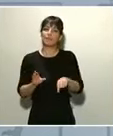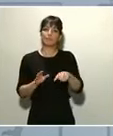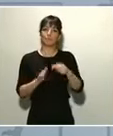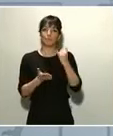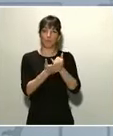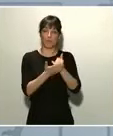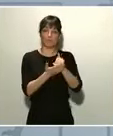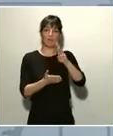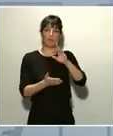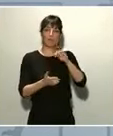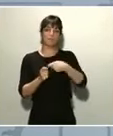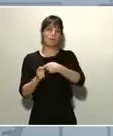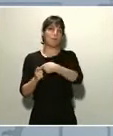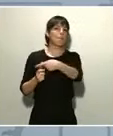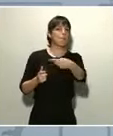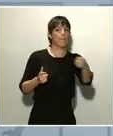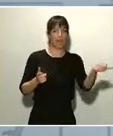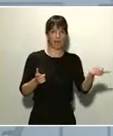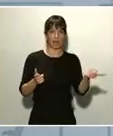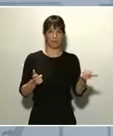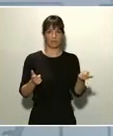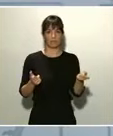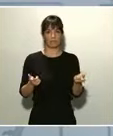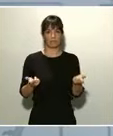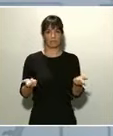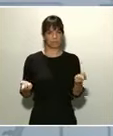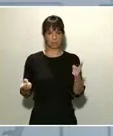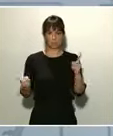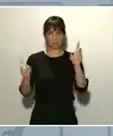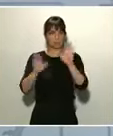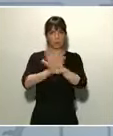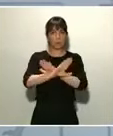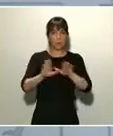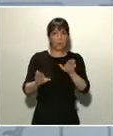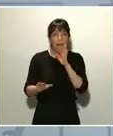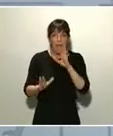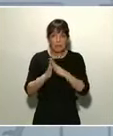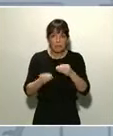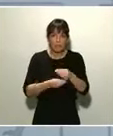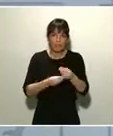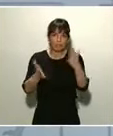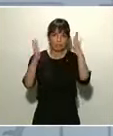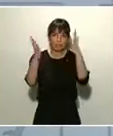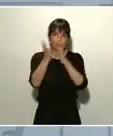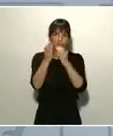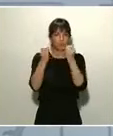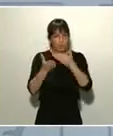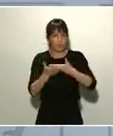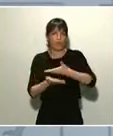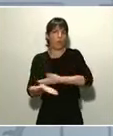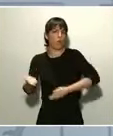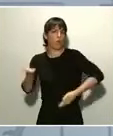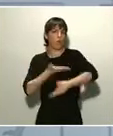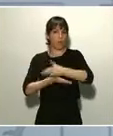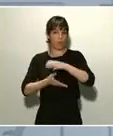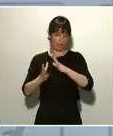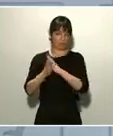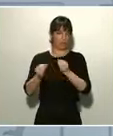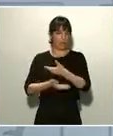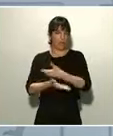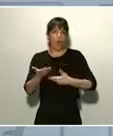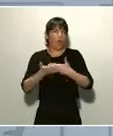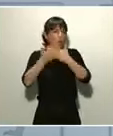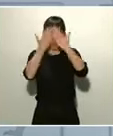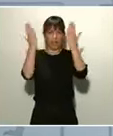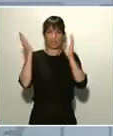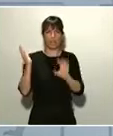nosotros no tenemos, al contrario, ningún problema, lo aplaudimos, porque, además, estamos cooperando con ellos, con esta comunidad autónoma o con cualquier otra, para